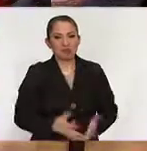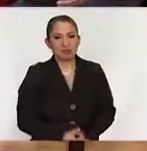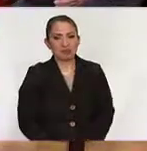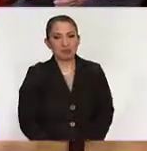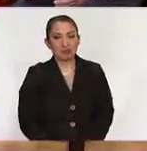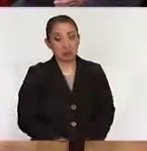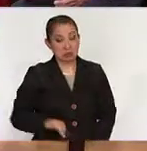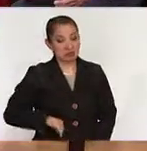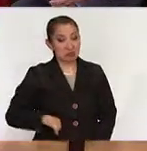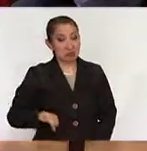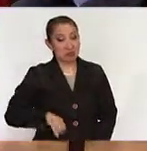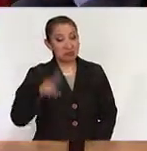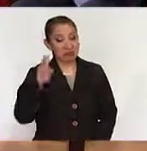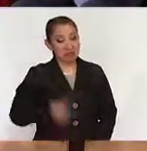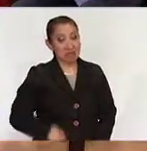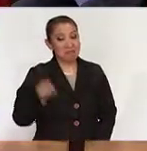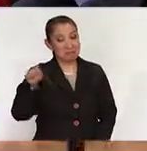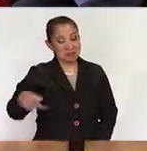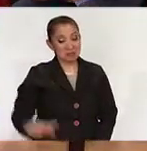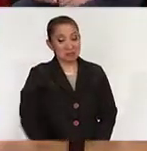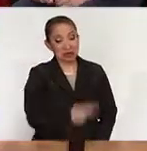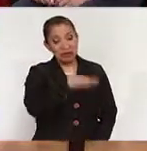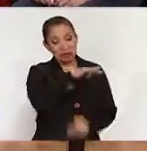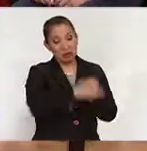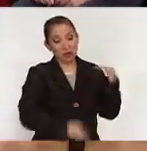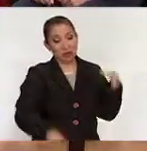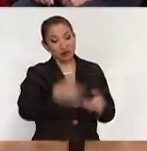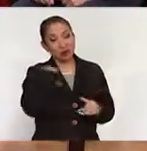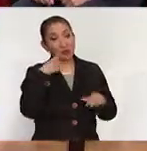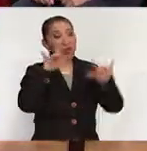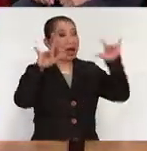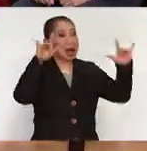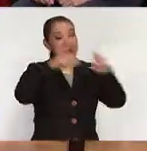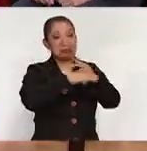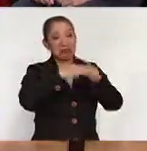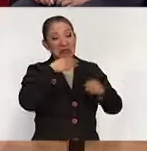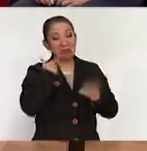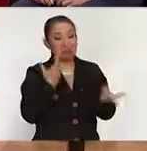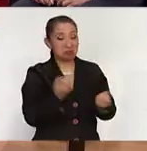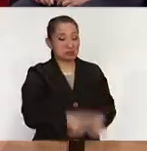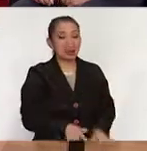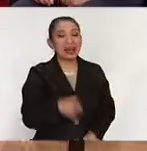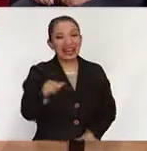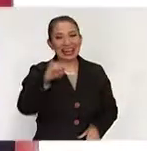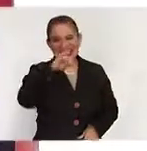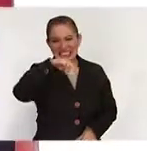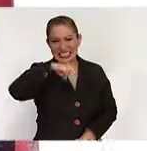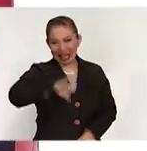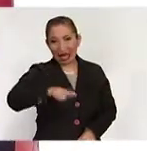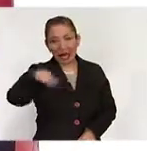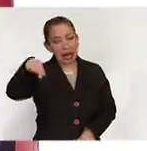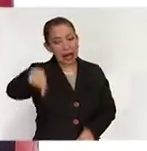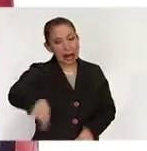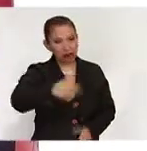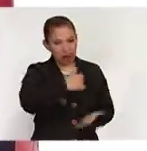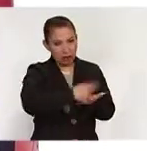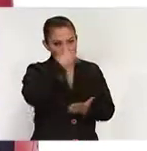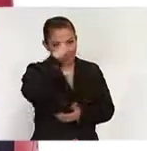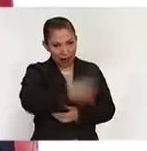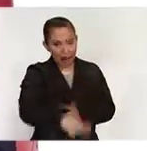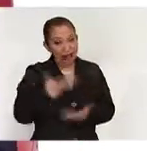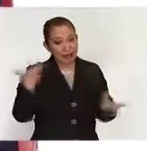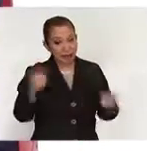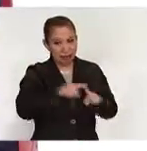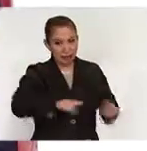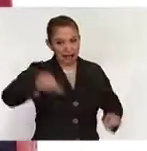muy interesante esa pregunta con todo lo que ustedes construyen fíjate que el instituto electoral ciudadano particularmente lo que hacemos